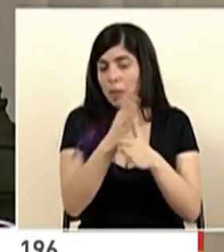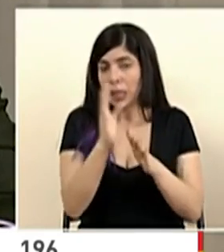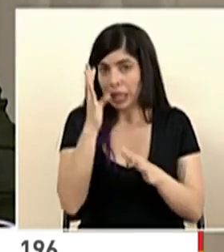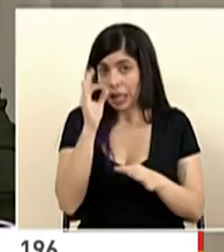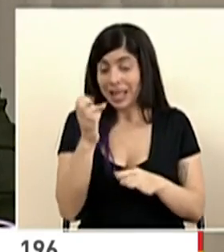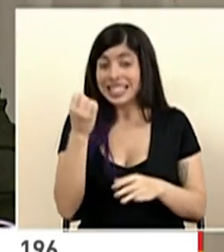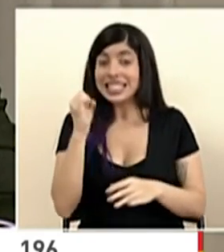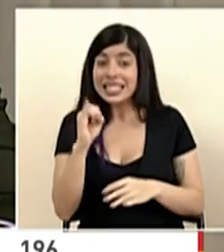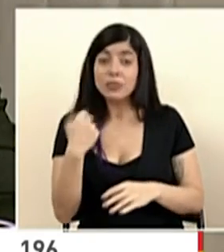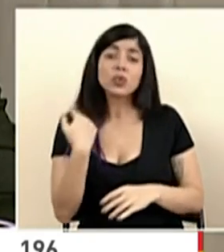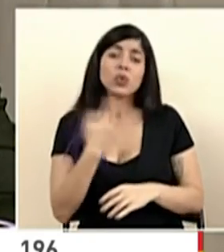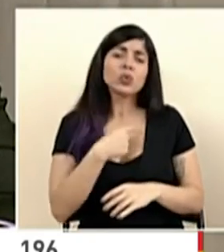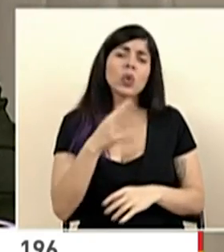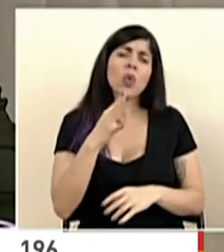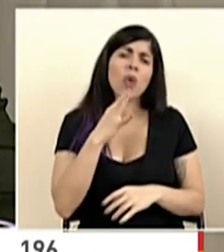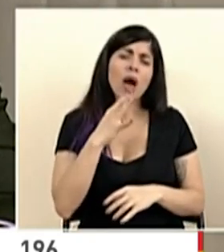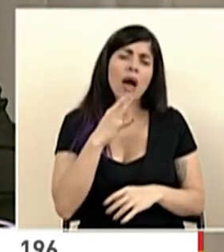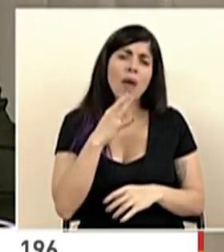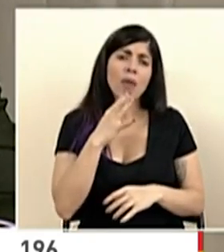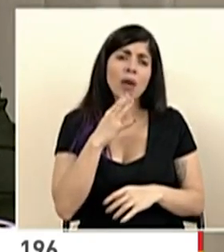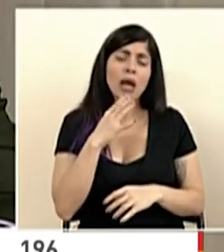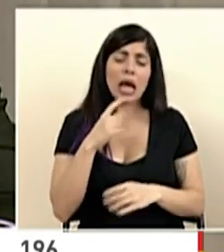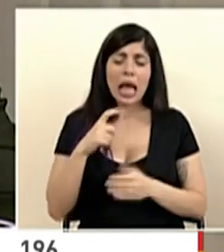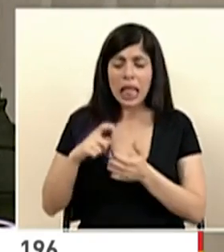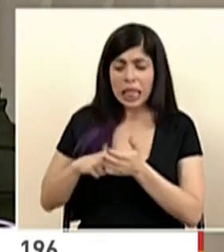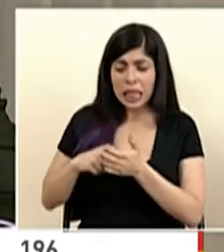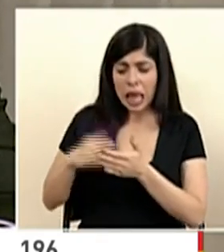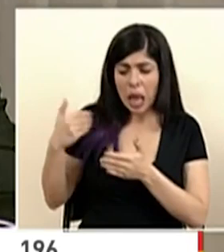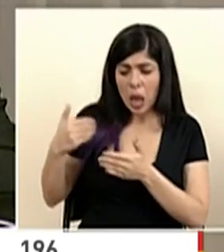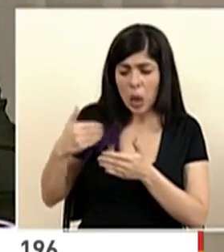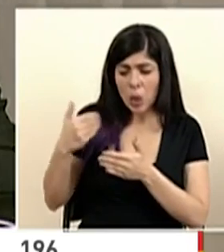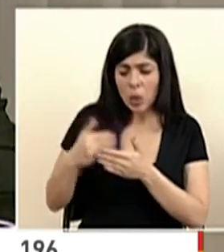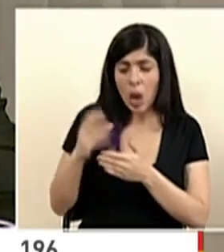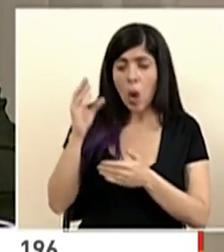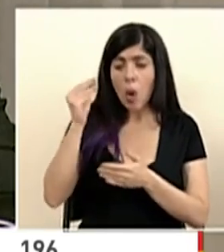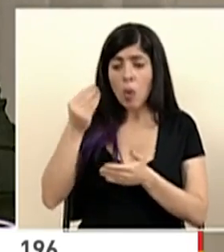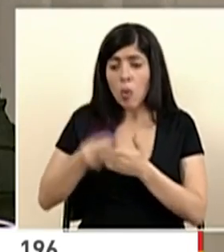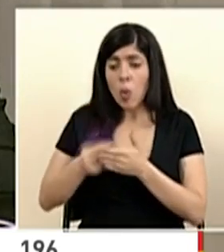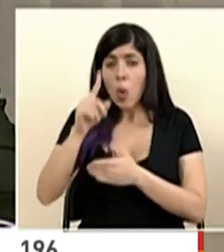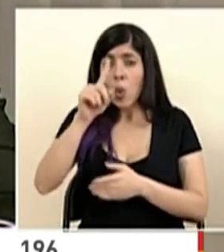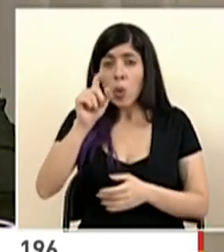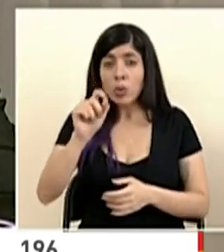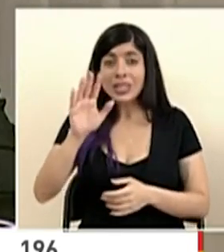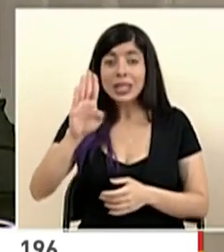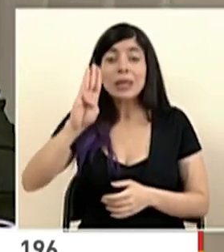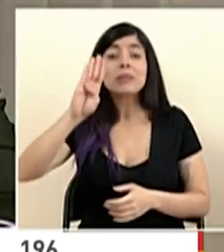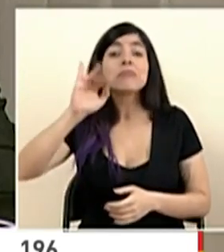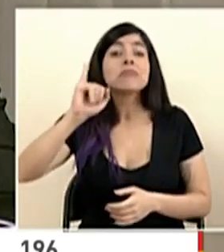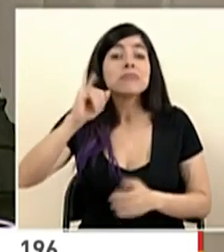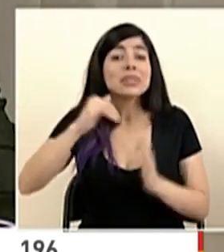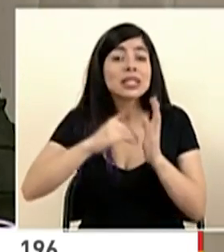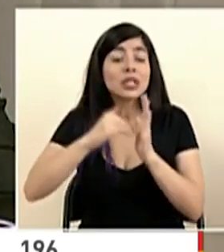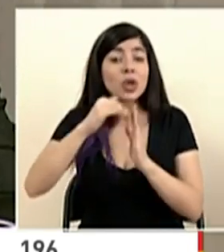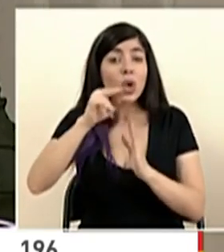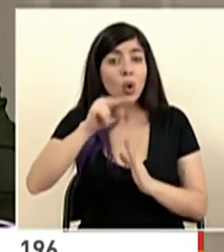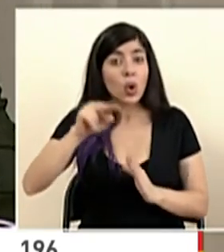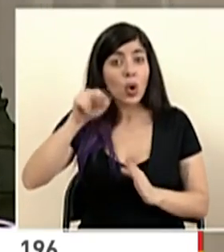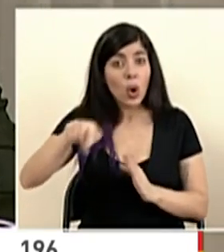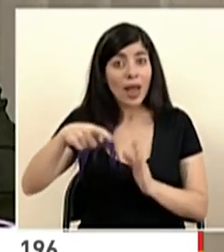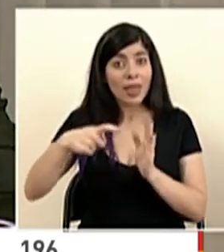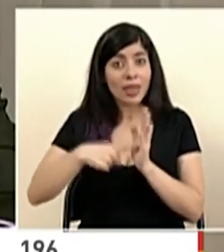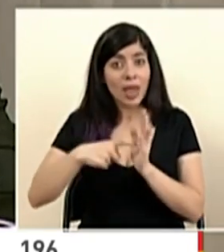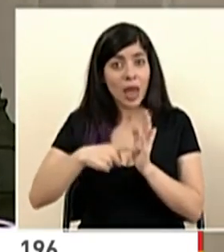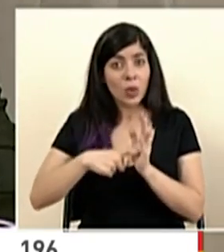Si estamos hablando de deudas o de montos de 1.5 billones de colones,